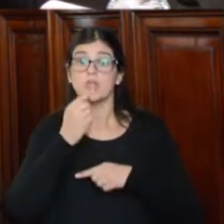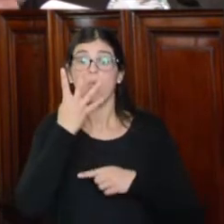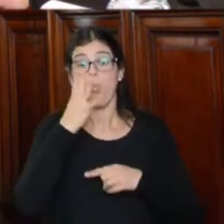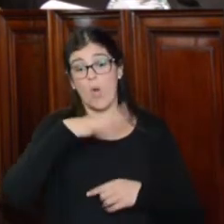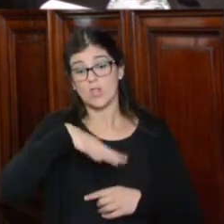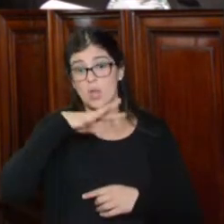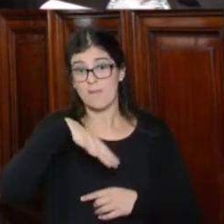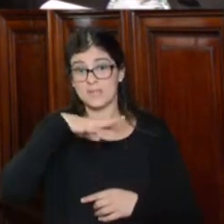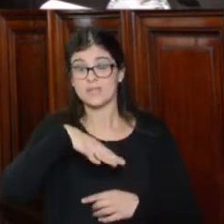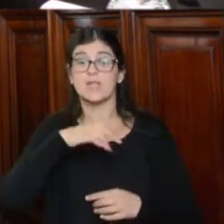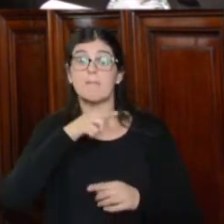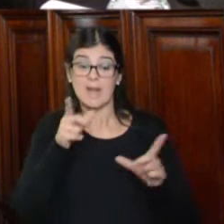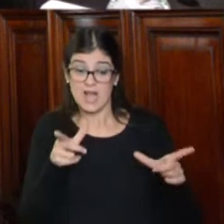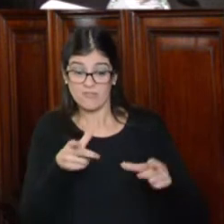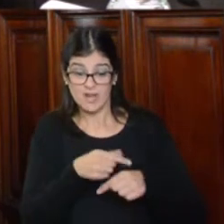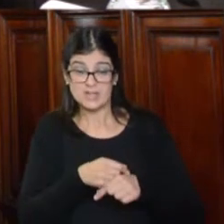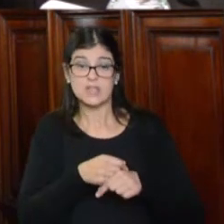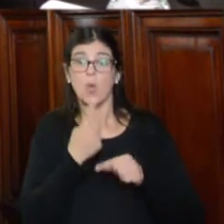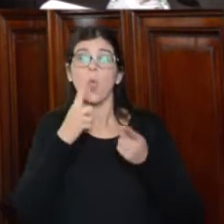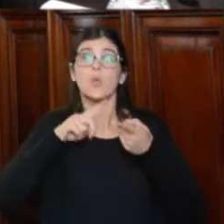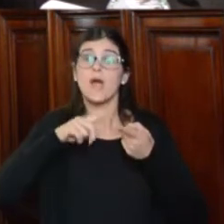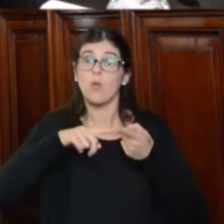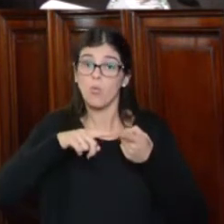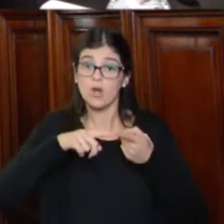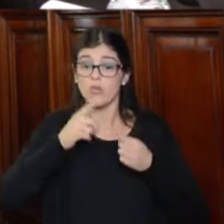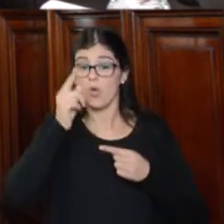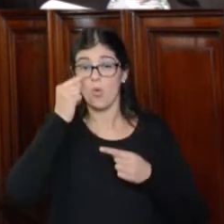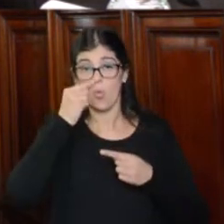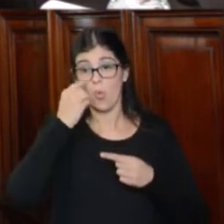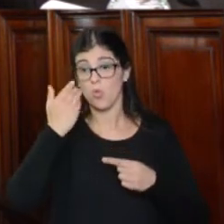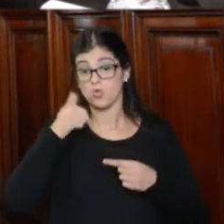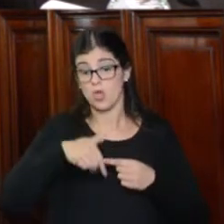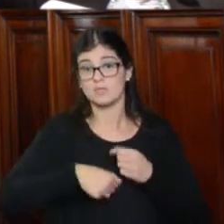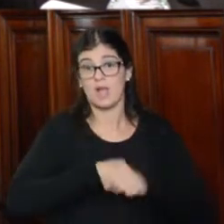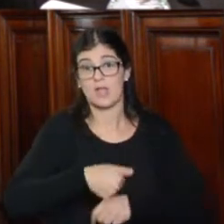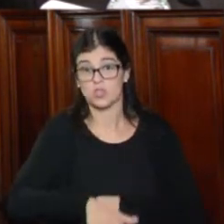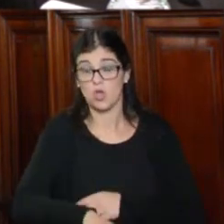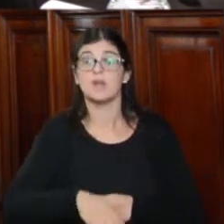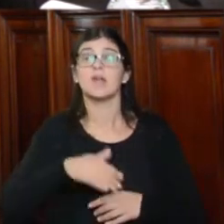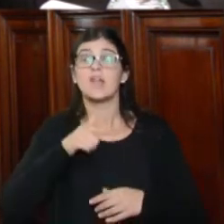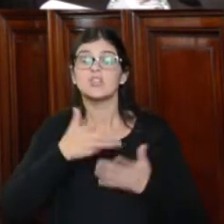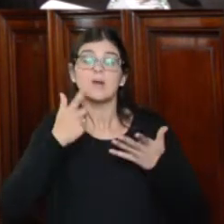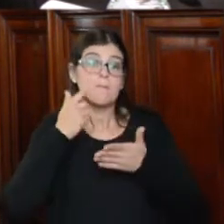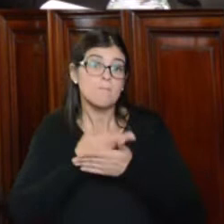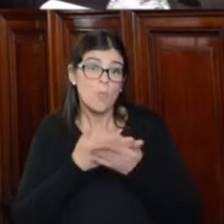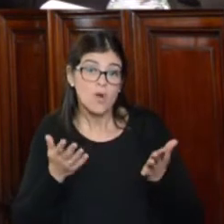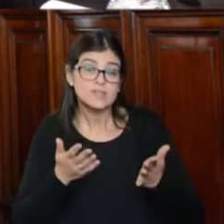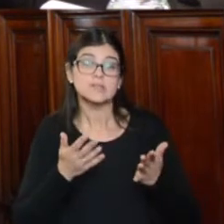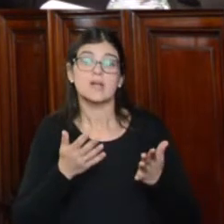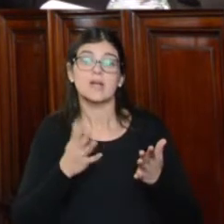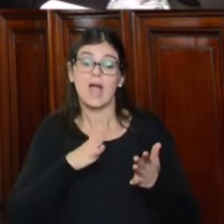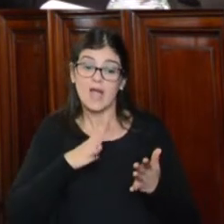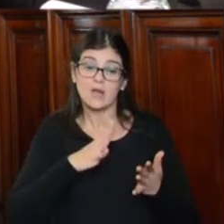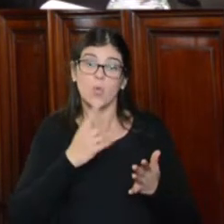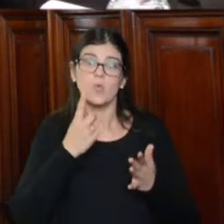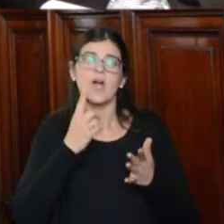meses. Para finalizar con un acuerdo en junio del corriente año. Esto refleja que lejos de que exista